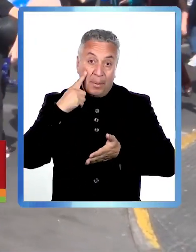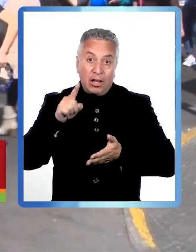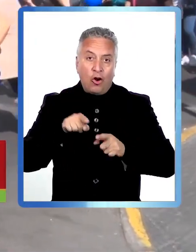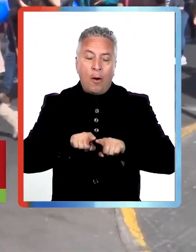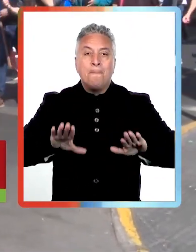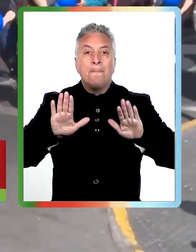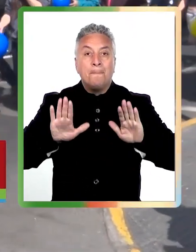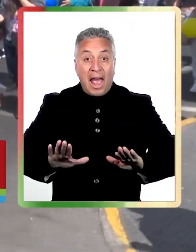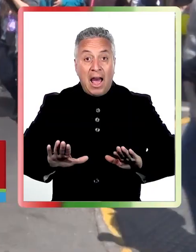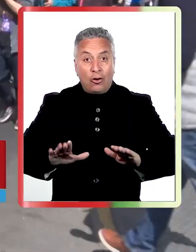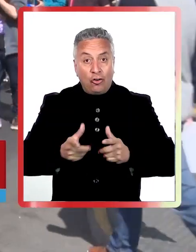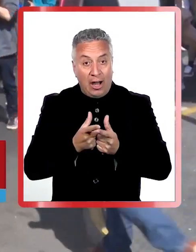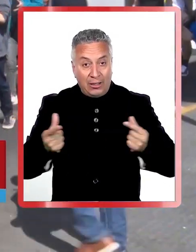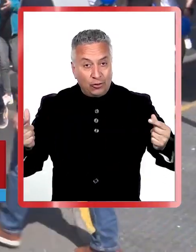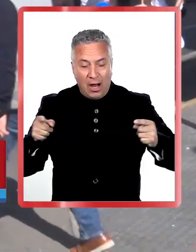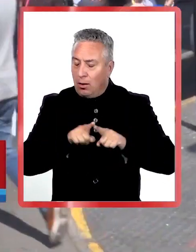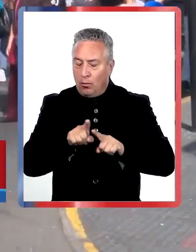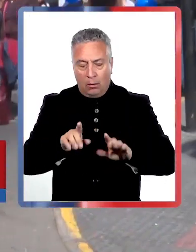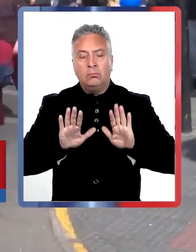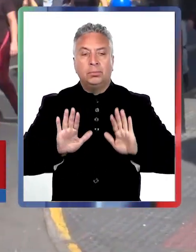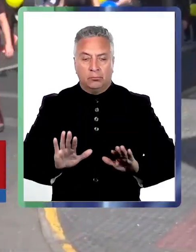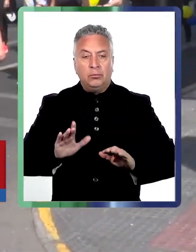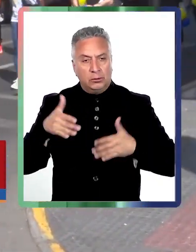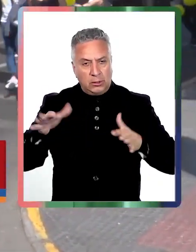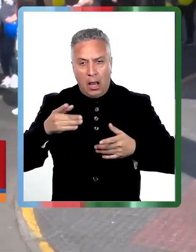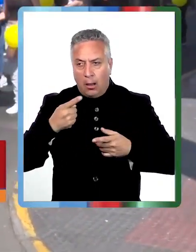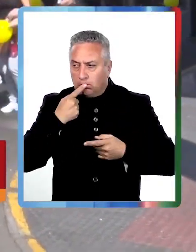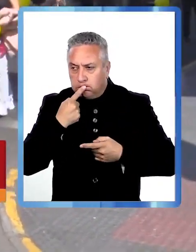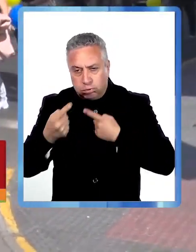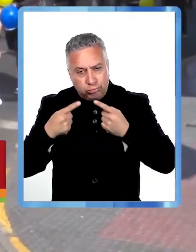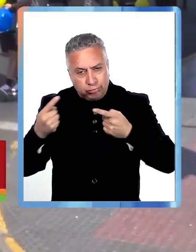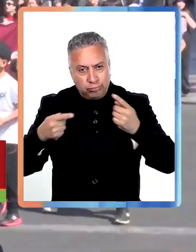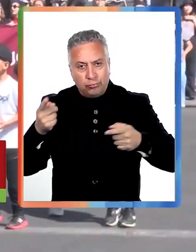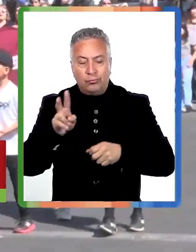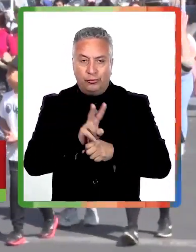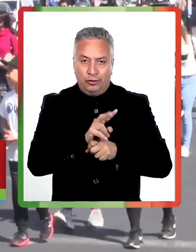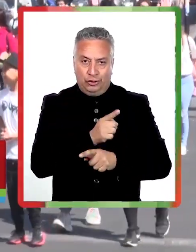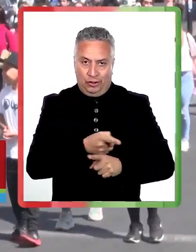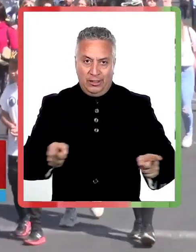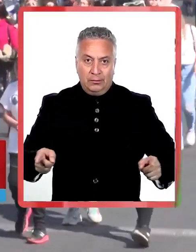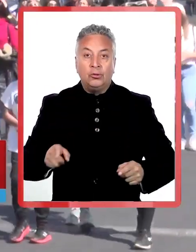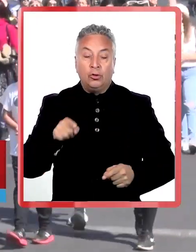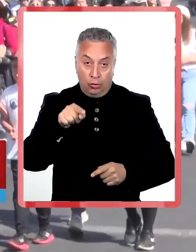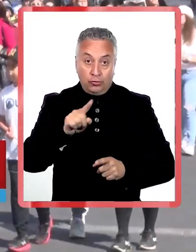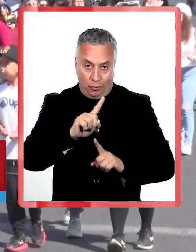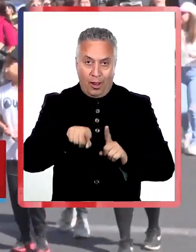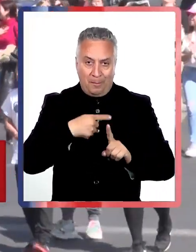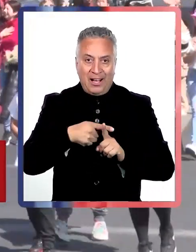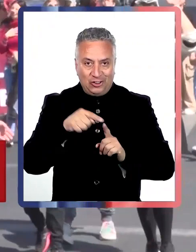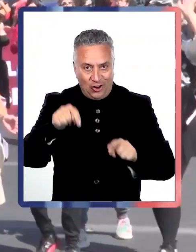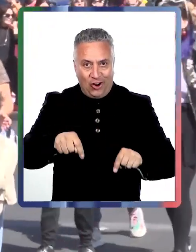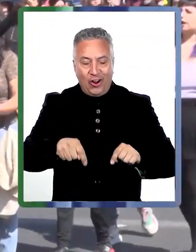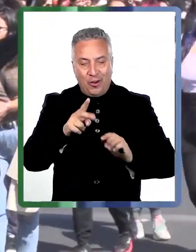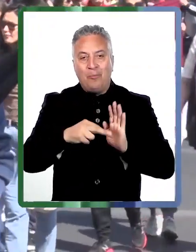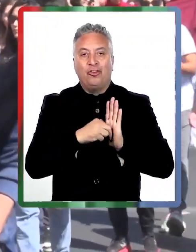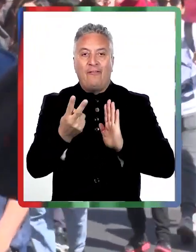luego de una consulta a más de 50 mil docentes de todo el país. Esto y más hoy en Portavoz Noticias.